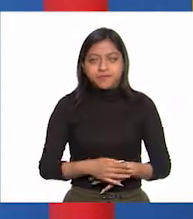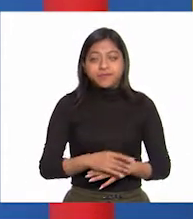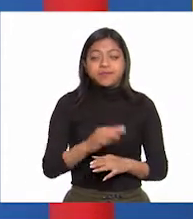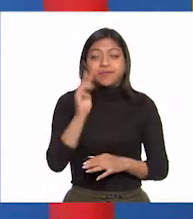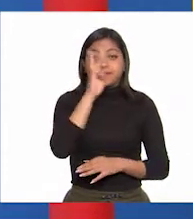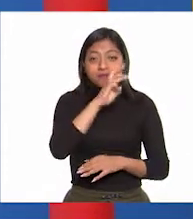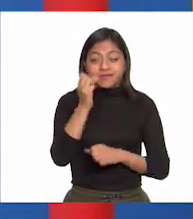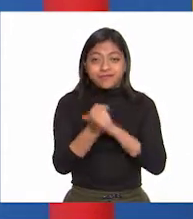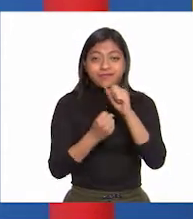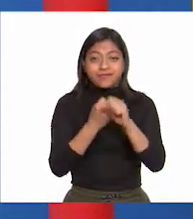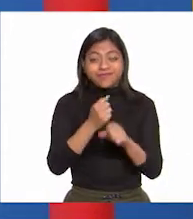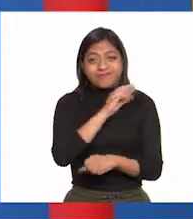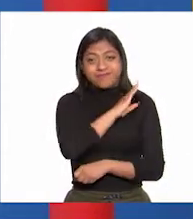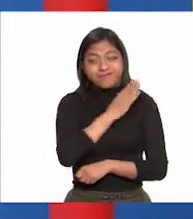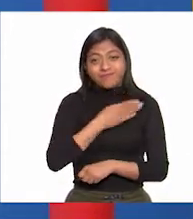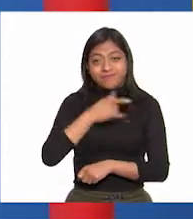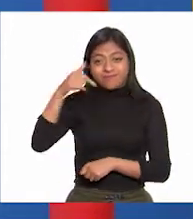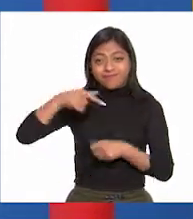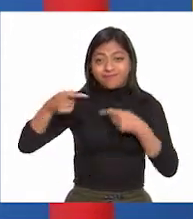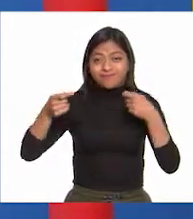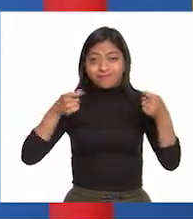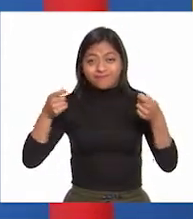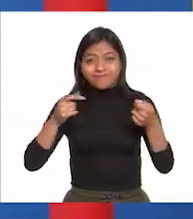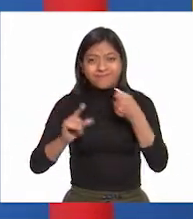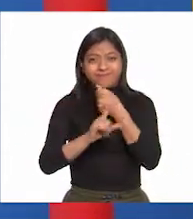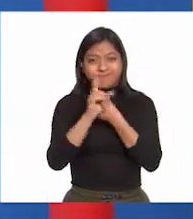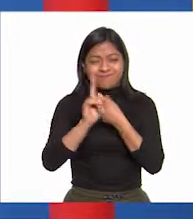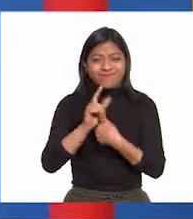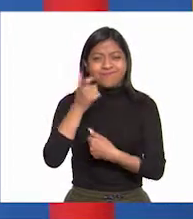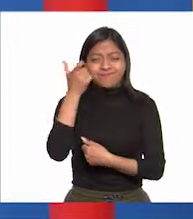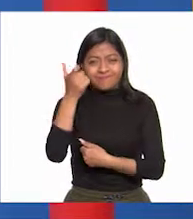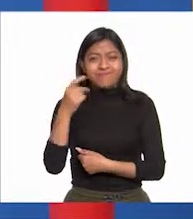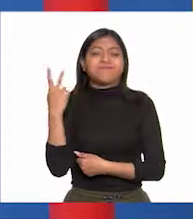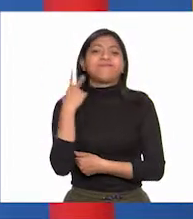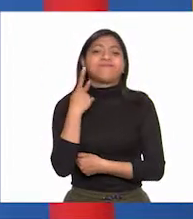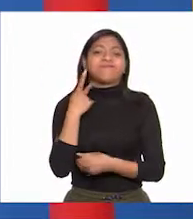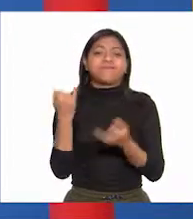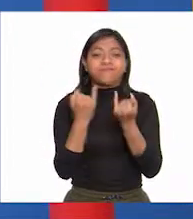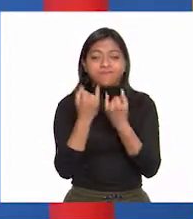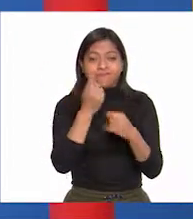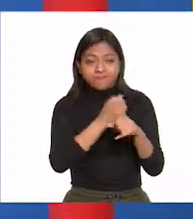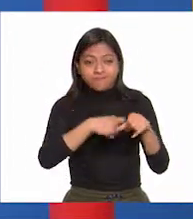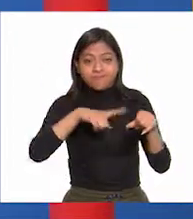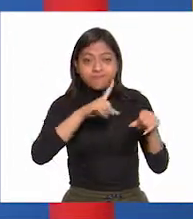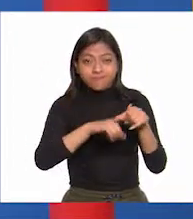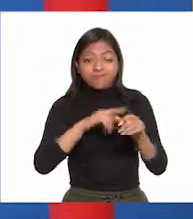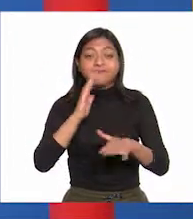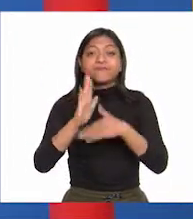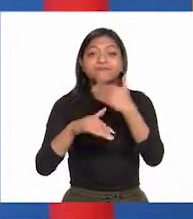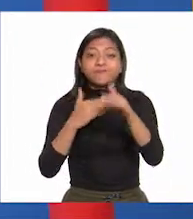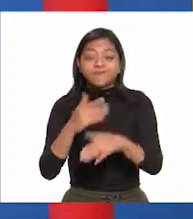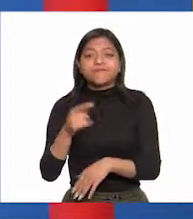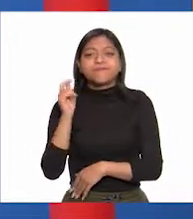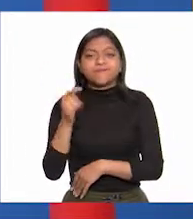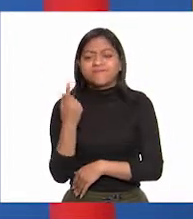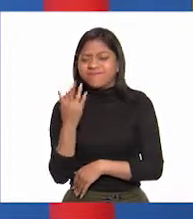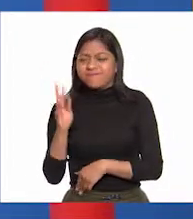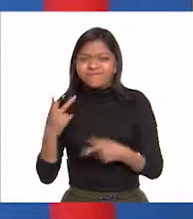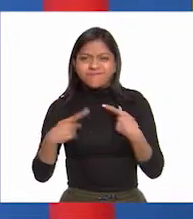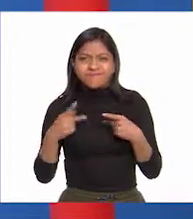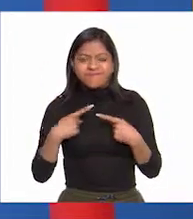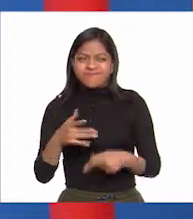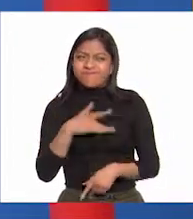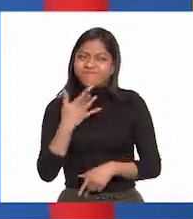años de dominio español, los problemas económicos, políticos y sociales derivaron en movimientos de inconformidad.